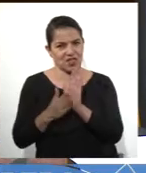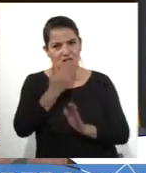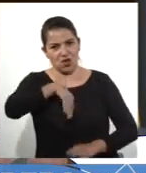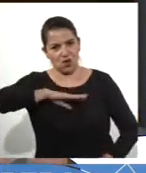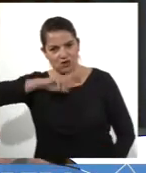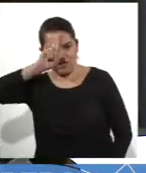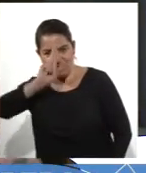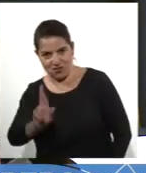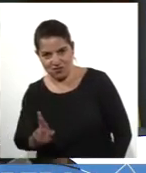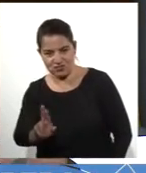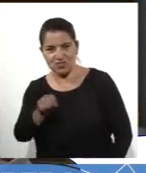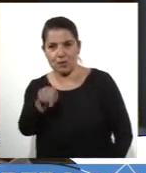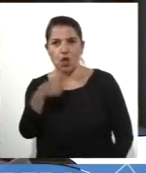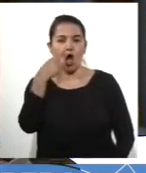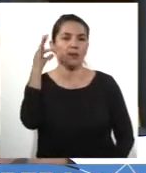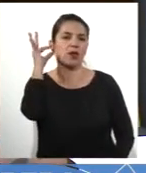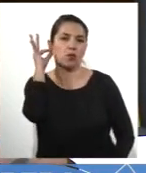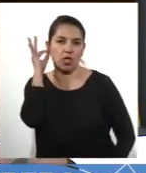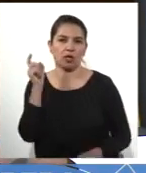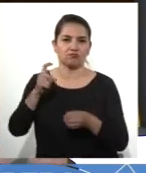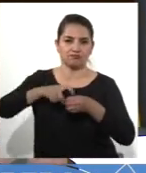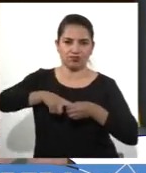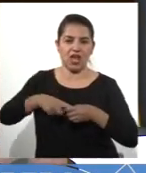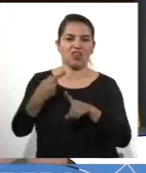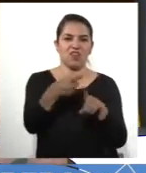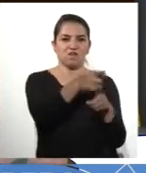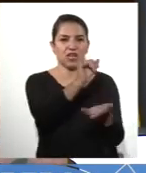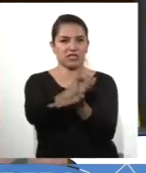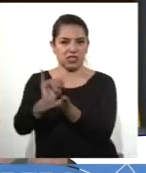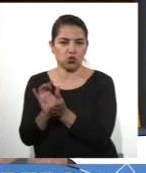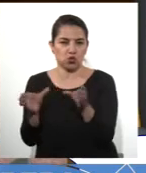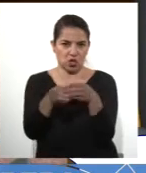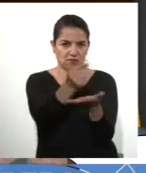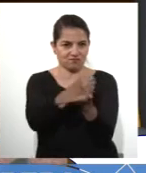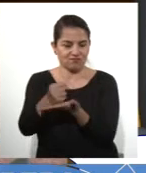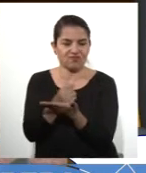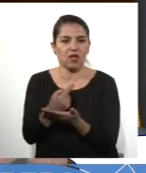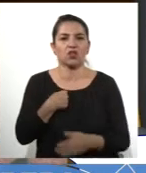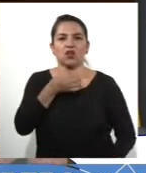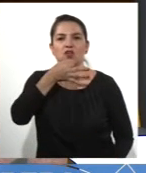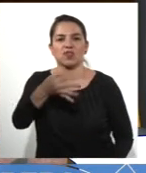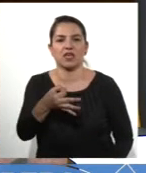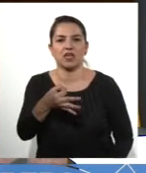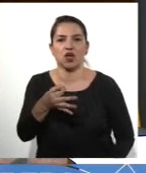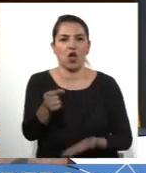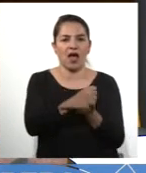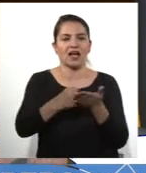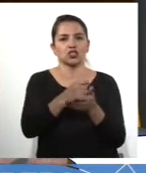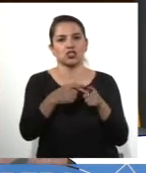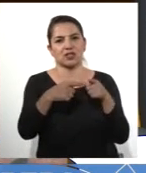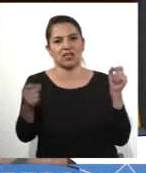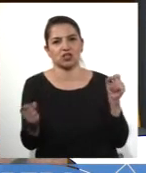reconocimiento también en los hombres y mujeres que forman parte de las distintas asociaciones. Me refiero a la Asociación